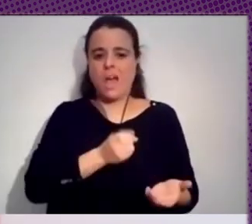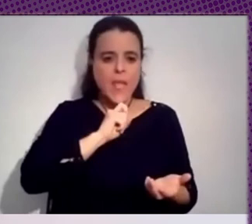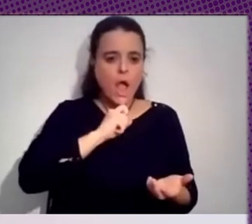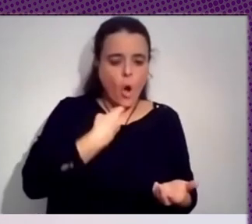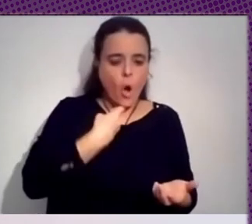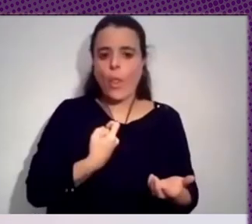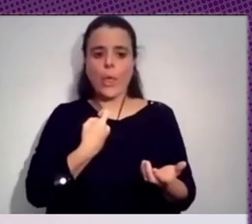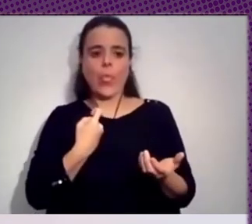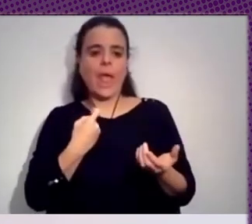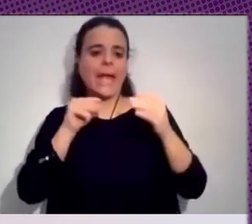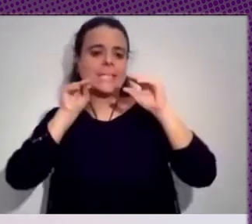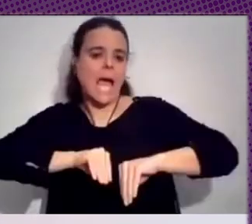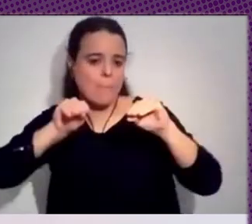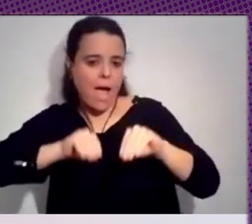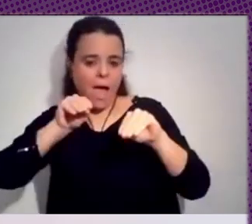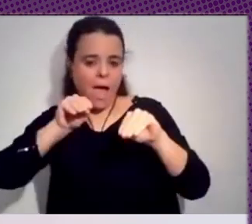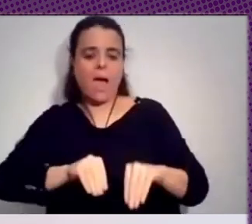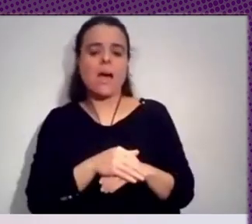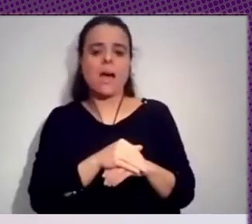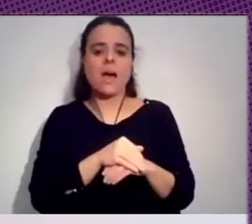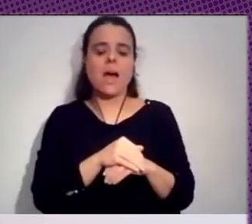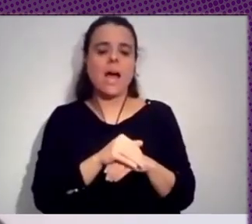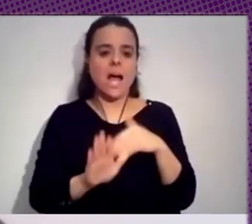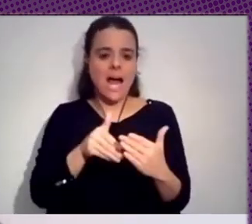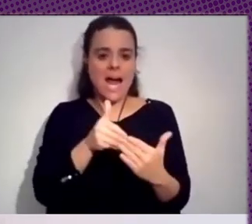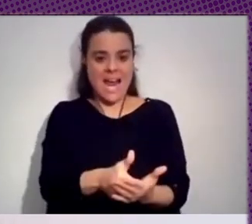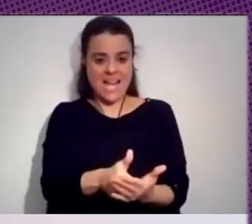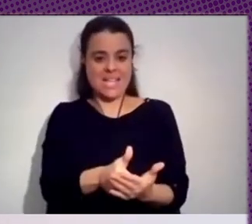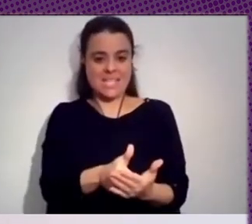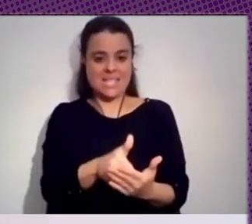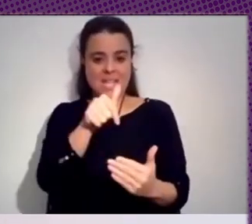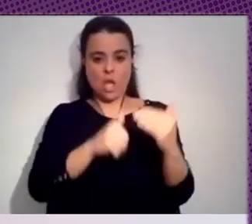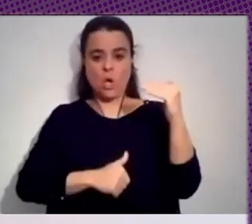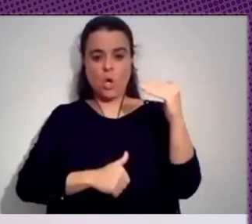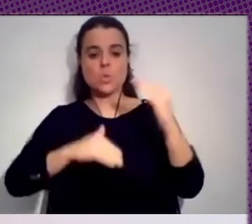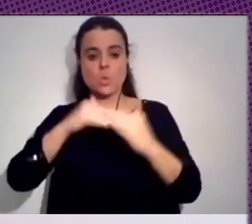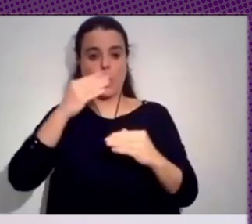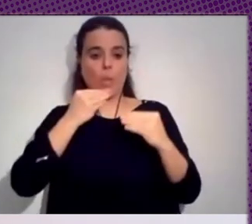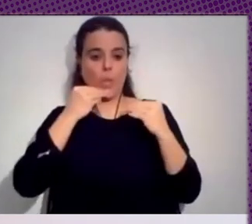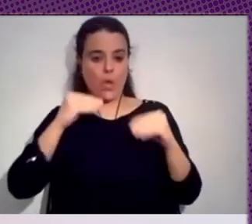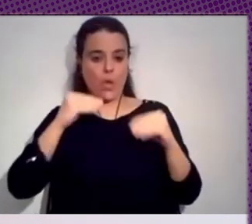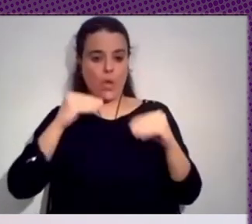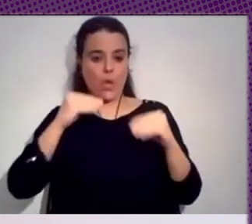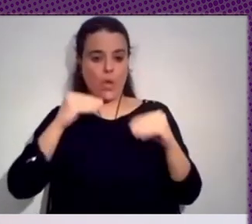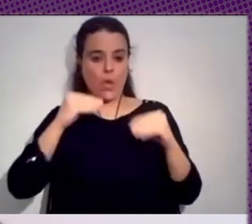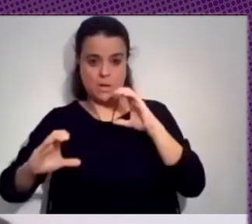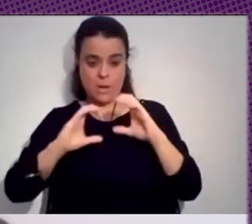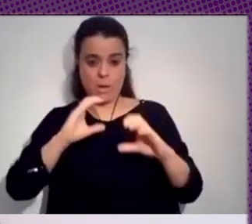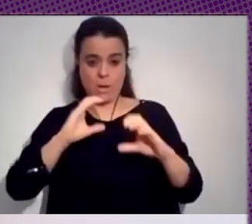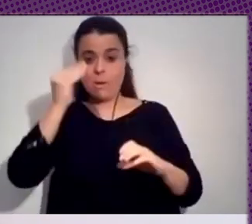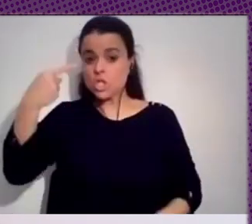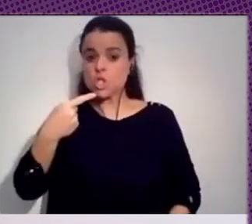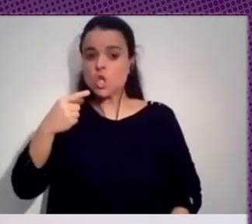atención un poco el incluso en esta construcción histórica de los medios que creo que creo que Glenn también abordó